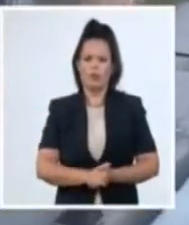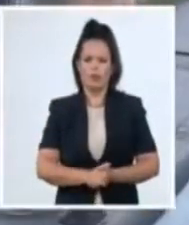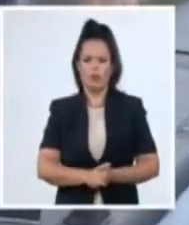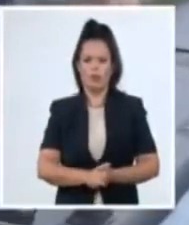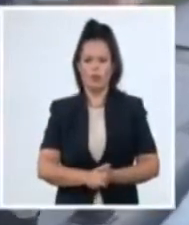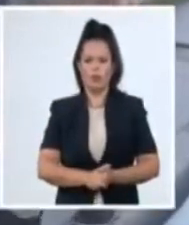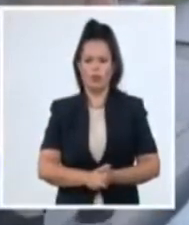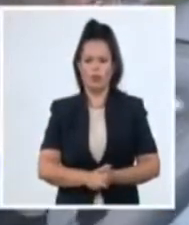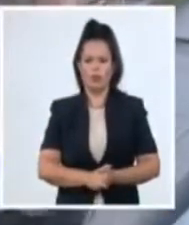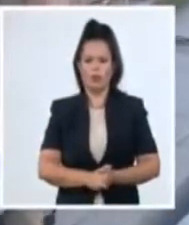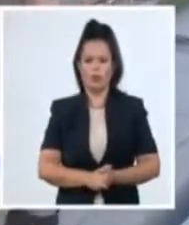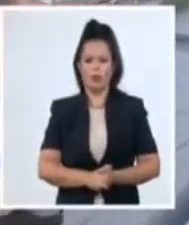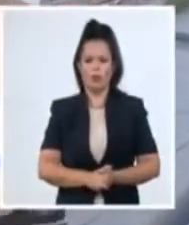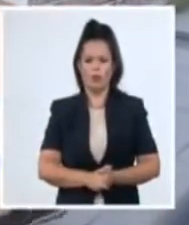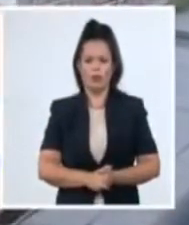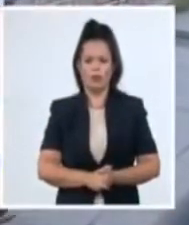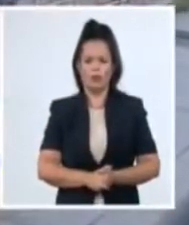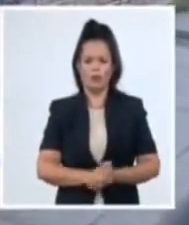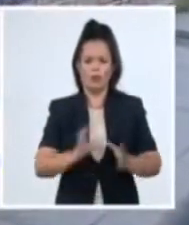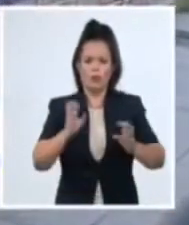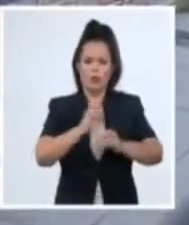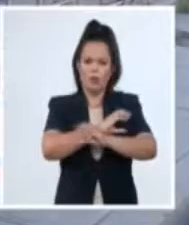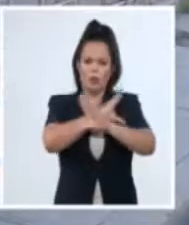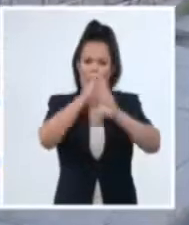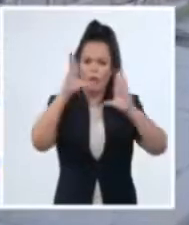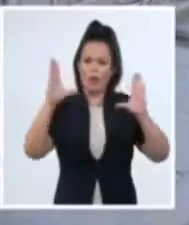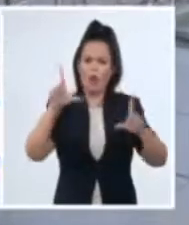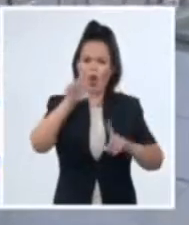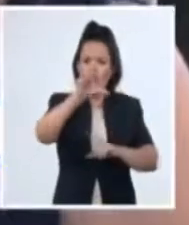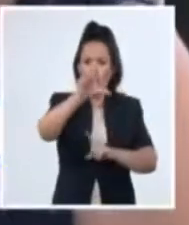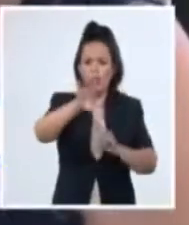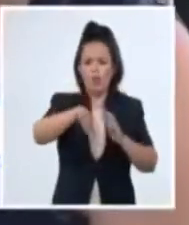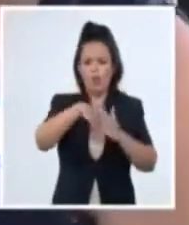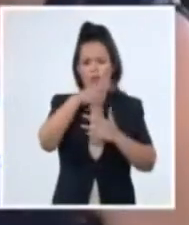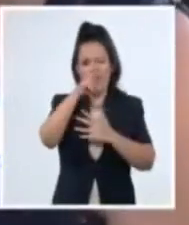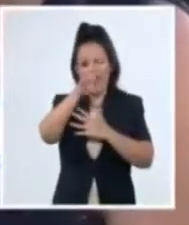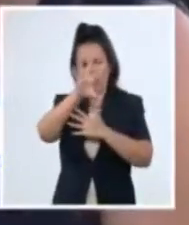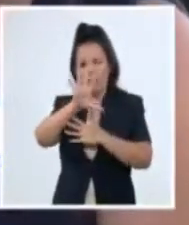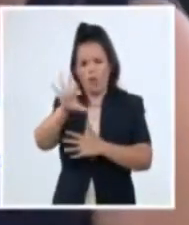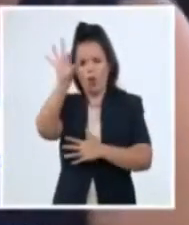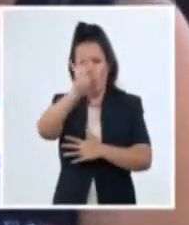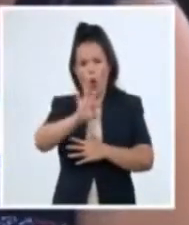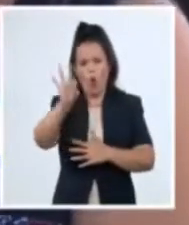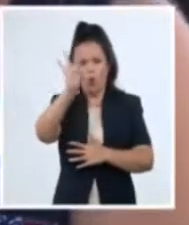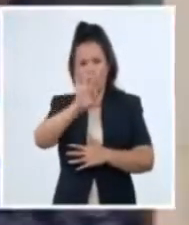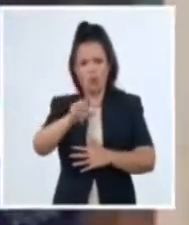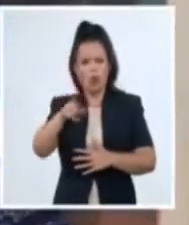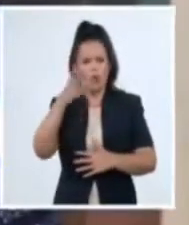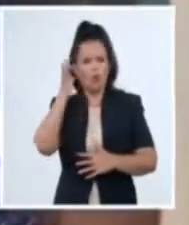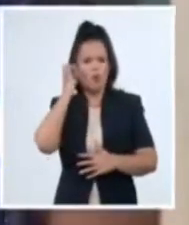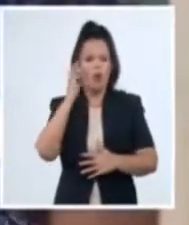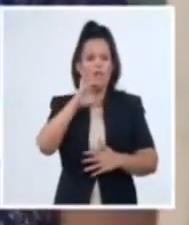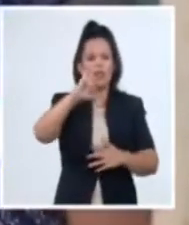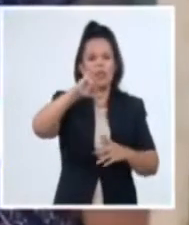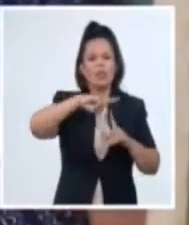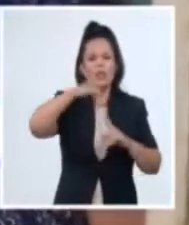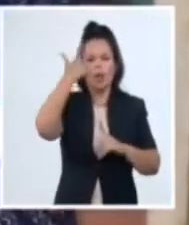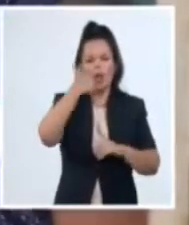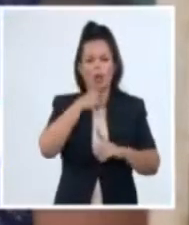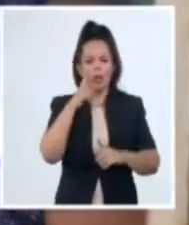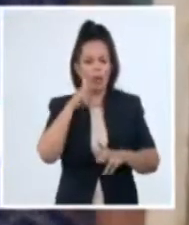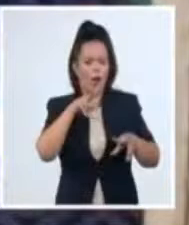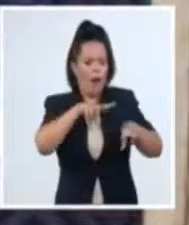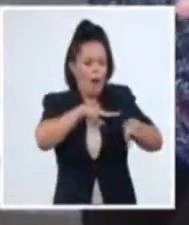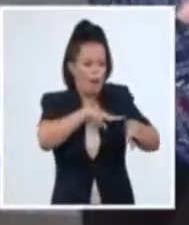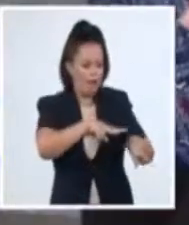La madrugada del pasado lunes 25 de octubre sorprendió a Rita con el hallazgo insólito de un recién nacido abandonado en el